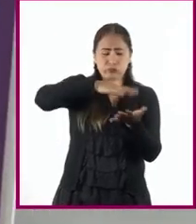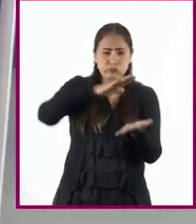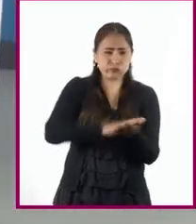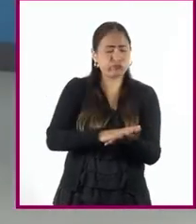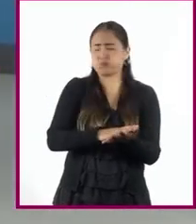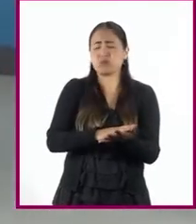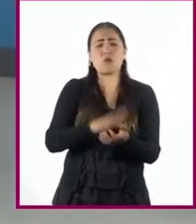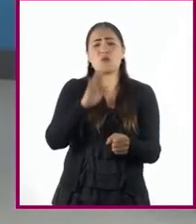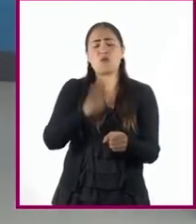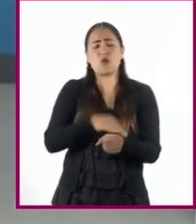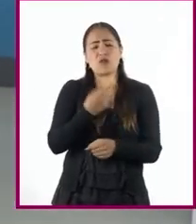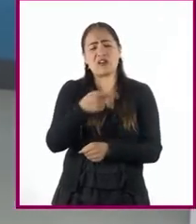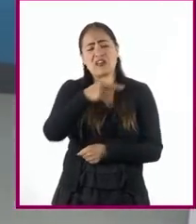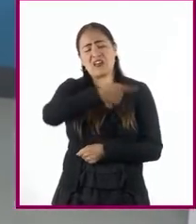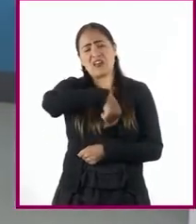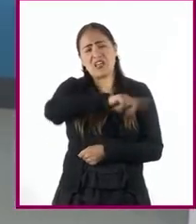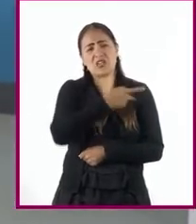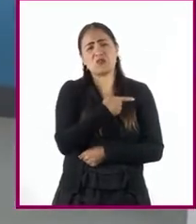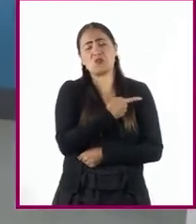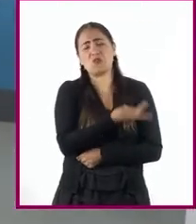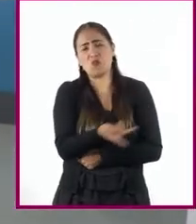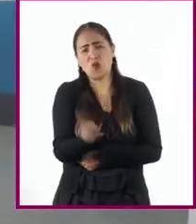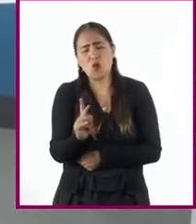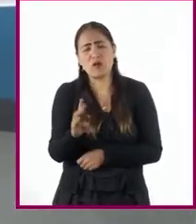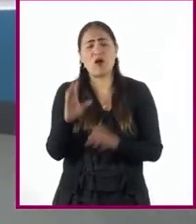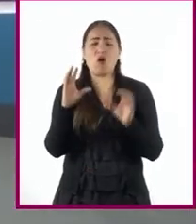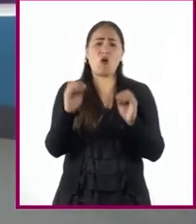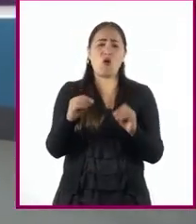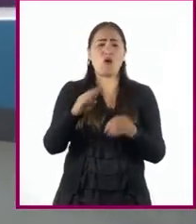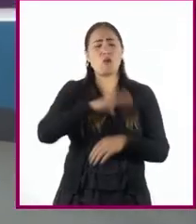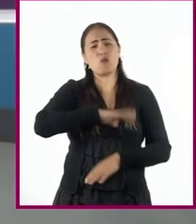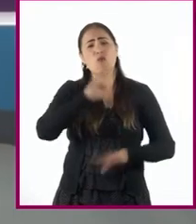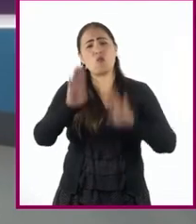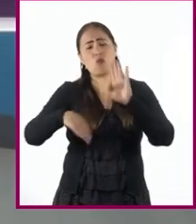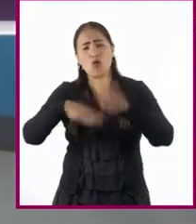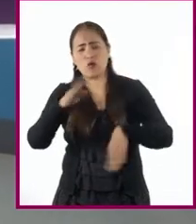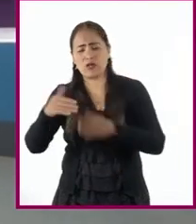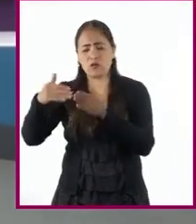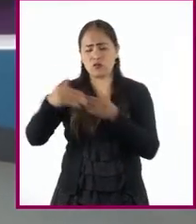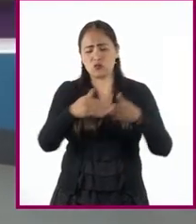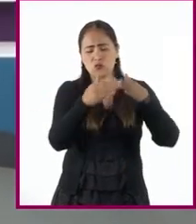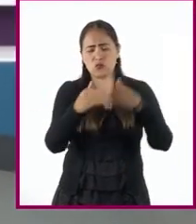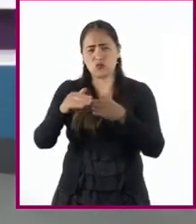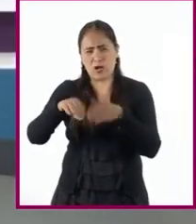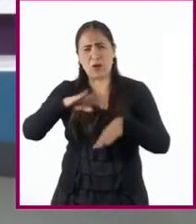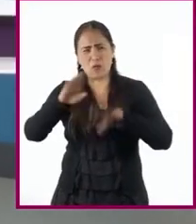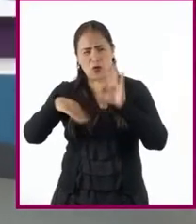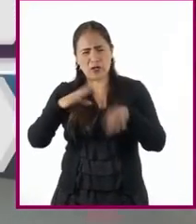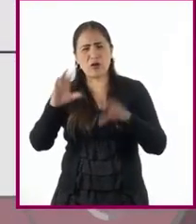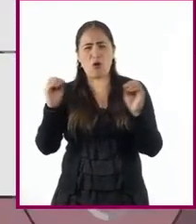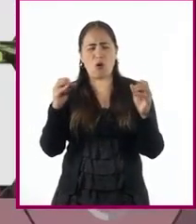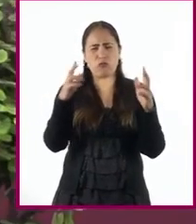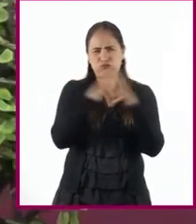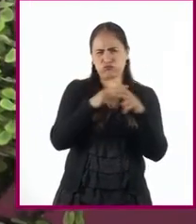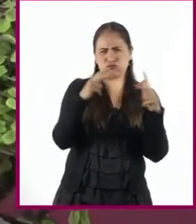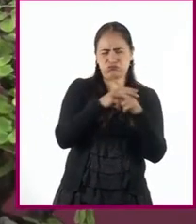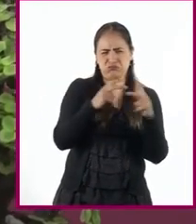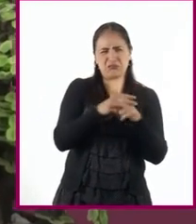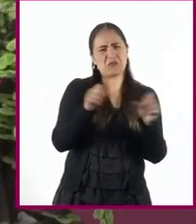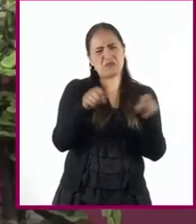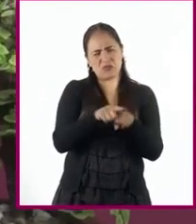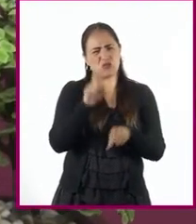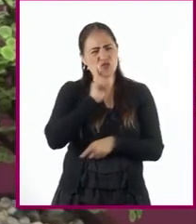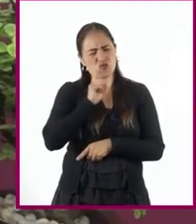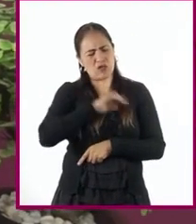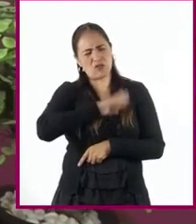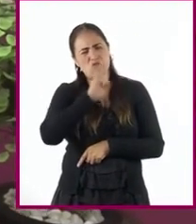condición social o aquellas fallecidas durante los naufragios y las batallas. Hasta aquí la lectura. Uno